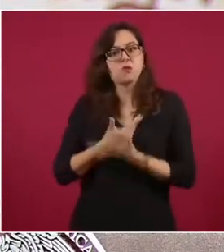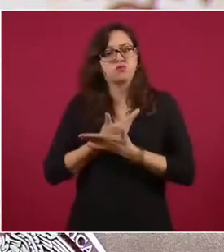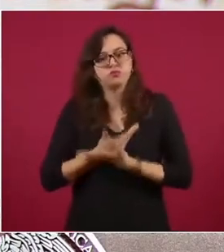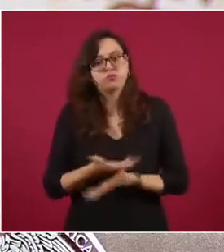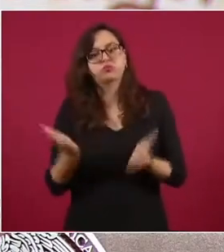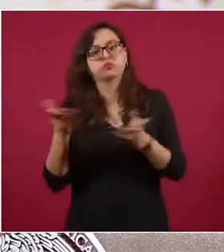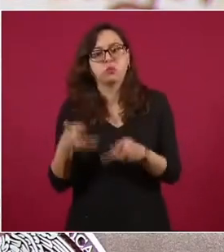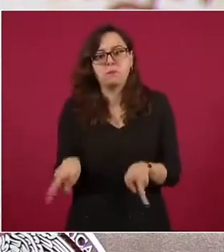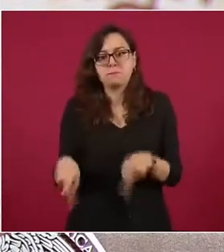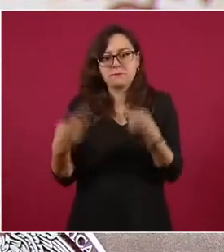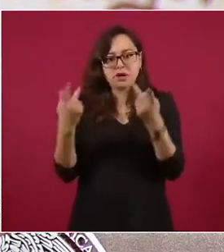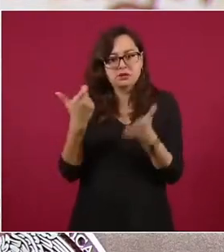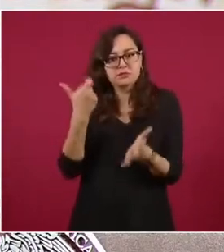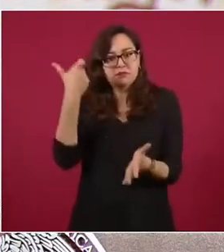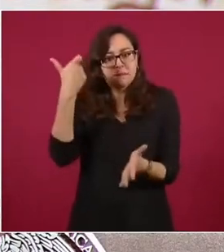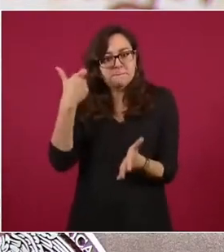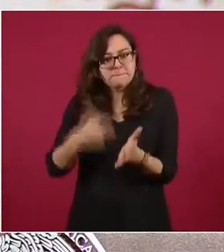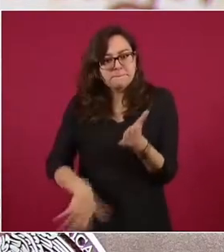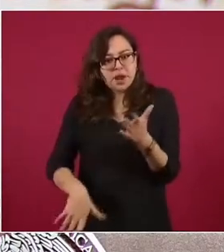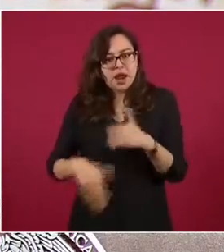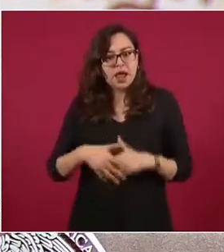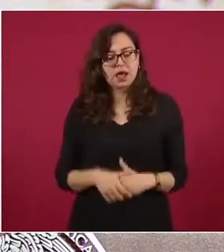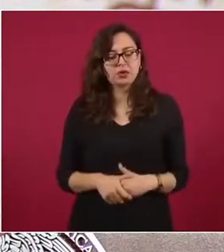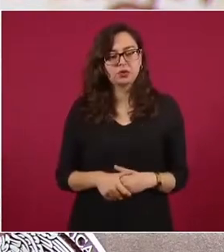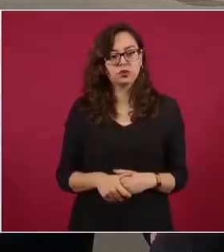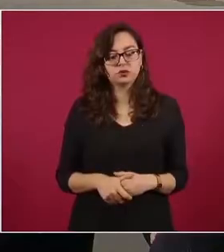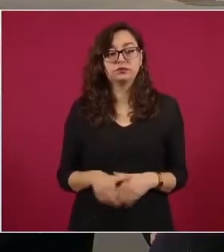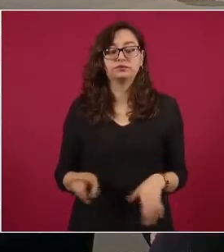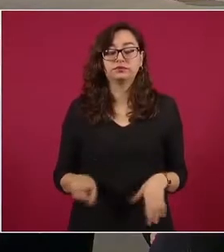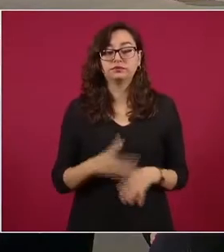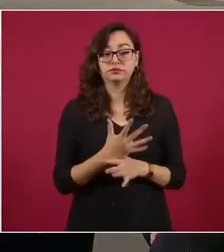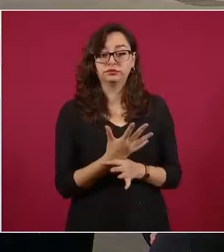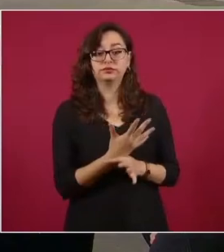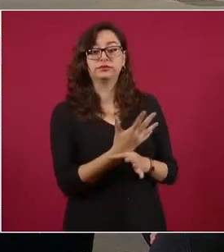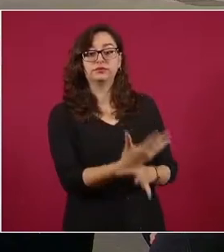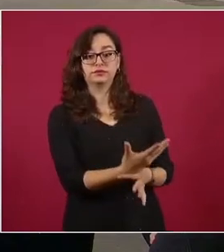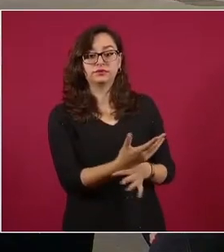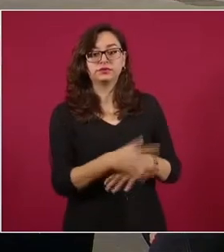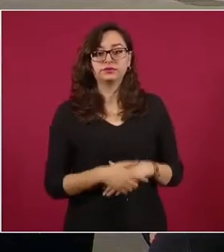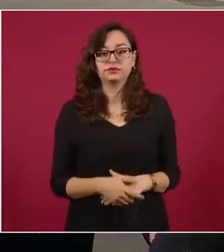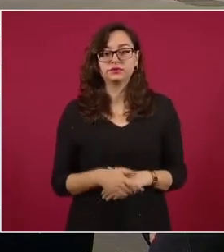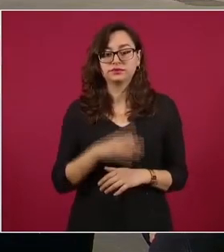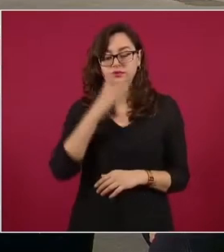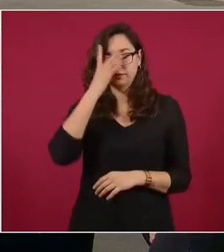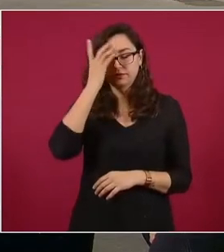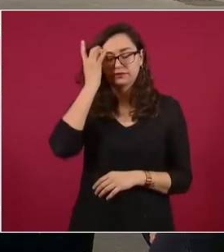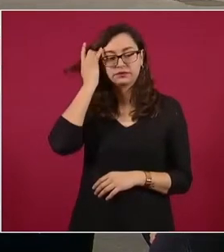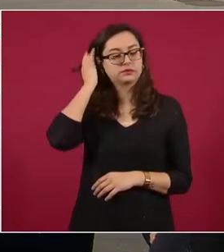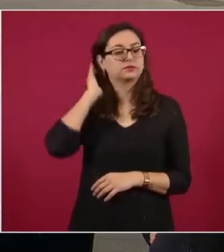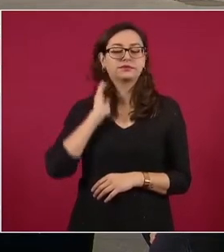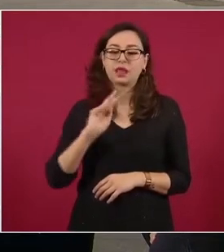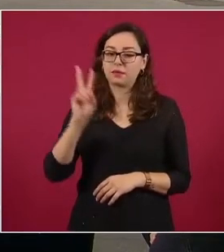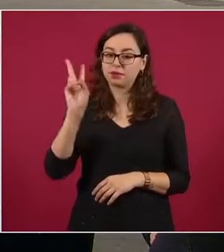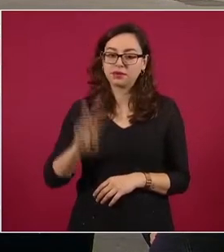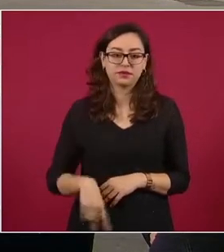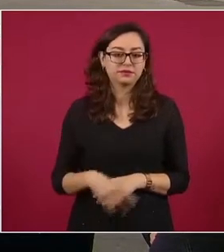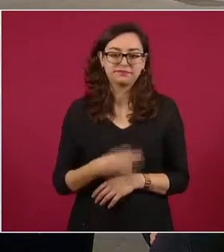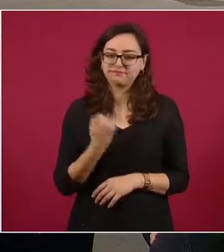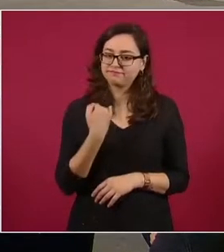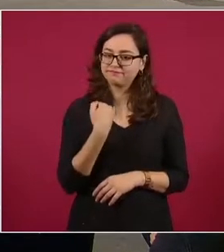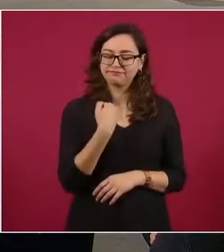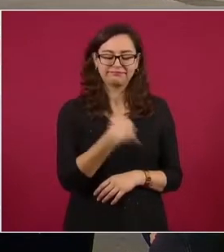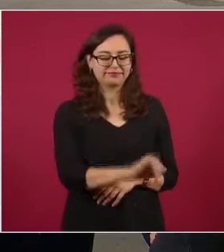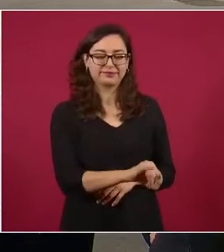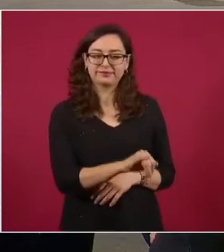territorio nacional. La nota dice que el fondo compró, pongamos atención en esto porque es el colmo de lo